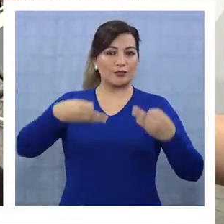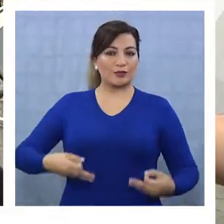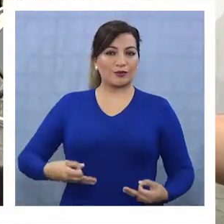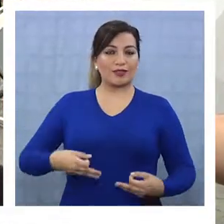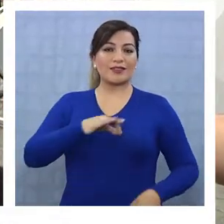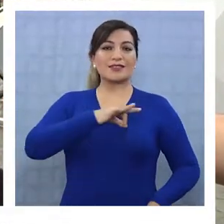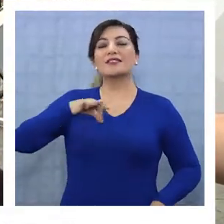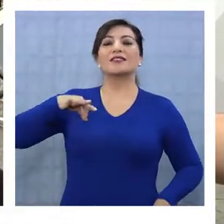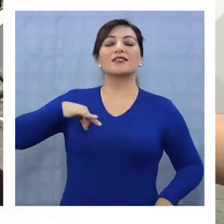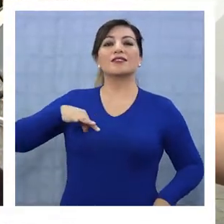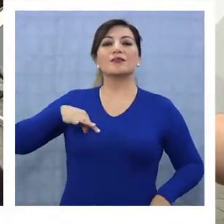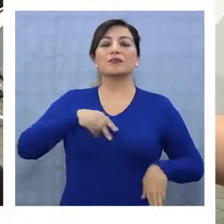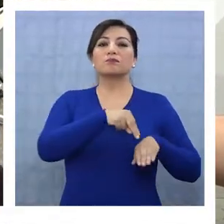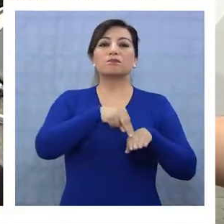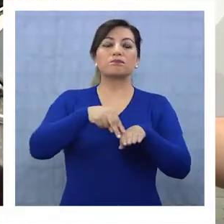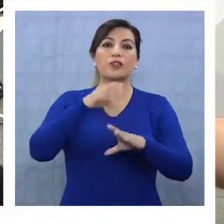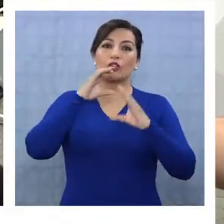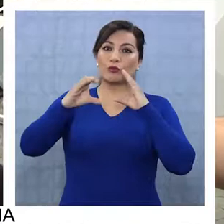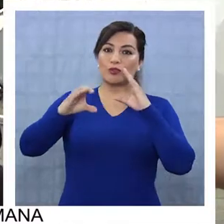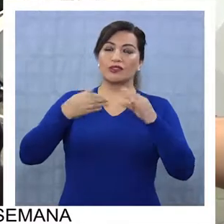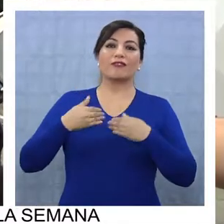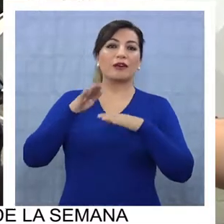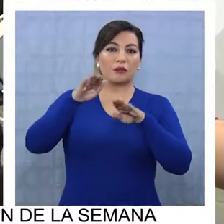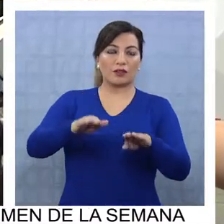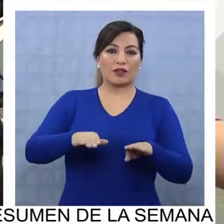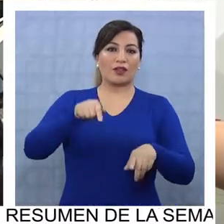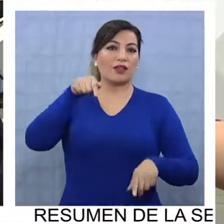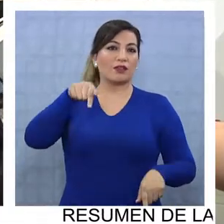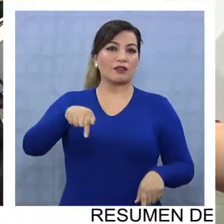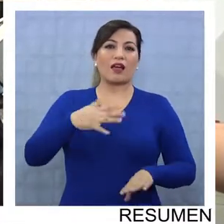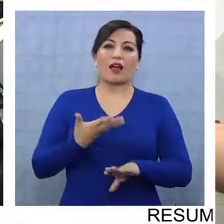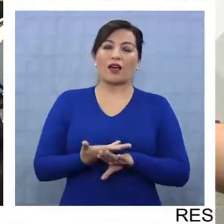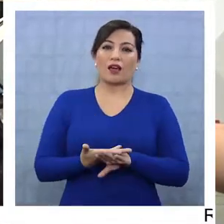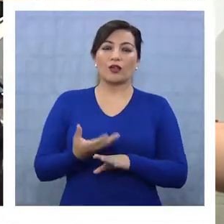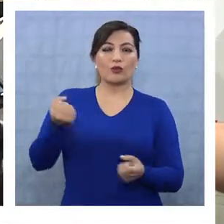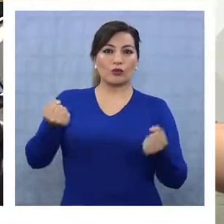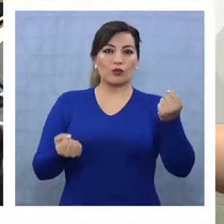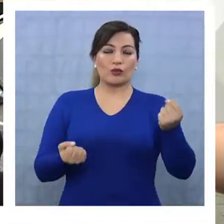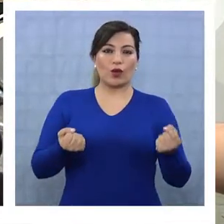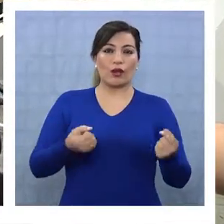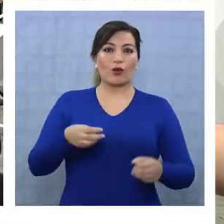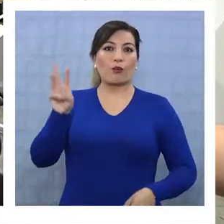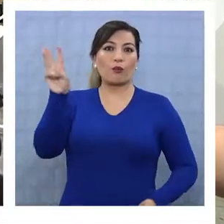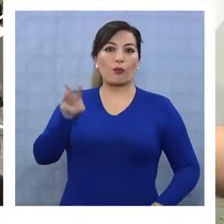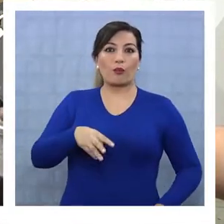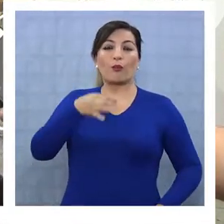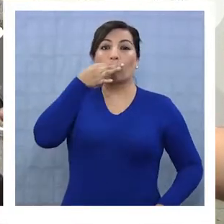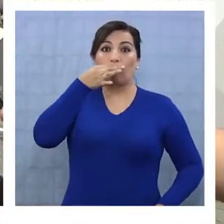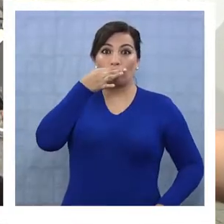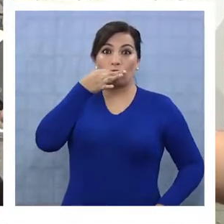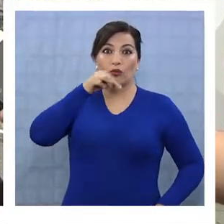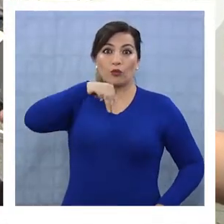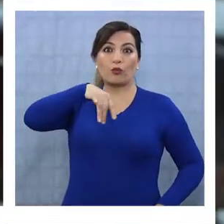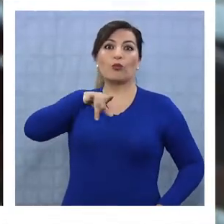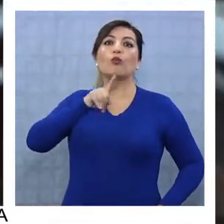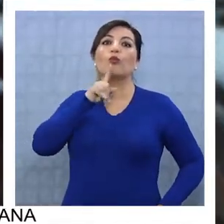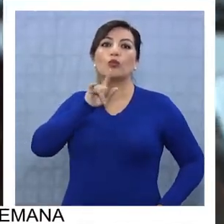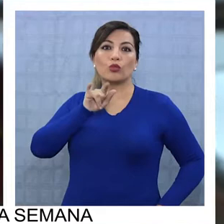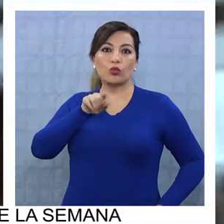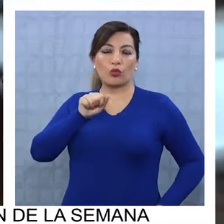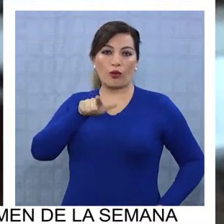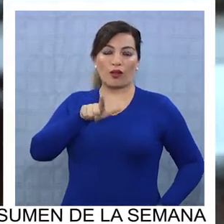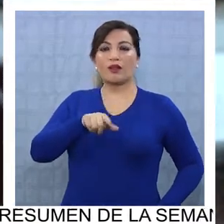la Ceremia de Transporte y Telecomunicaciones lo va apoyar. En este caso tenemos un carro de la Mutual de Seguridad en el cual